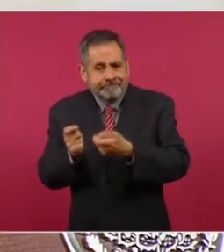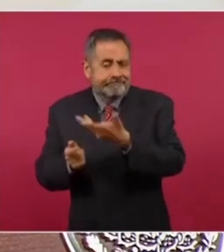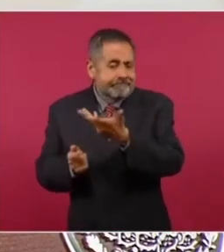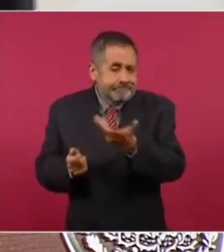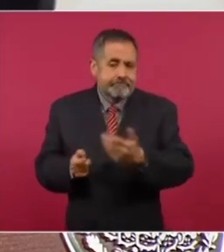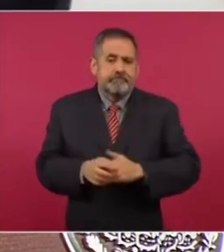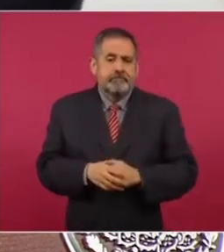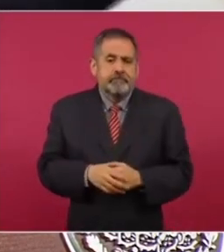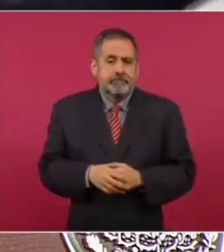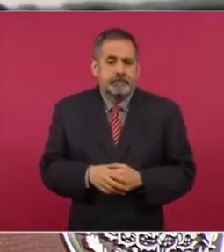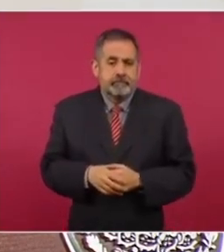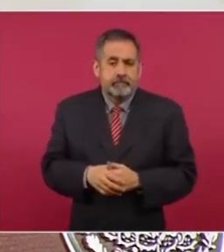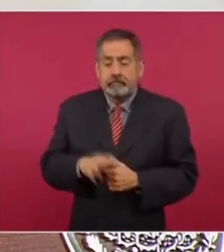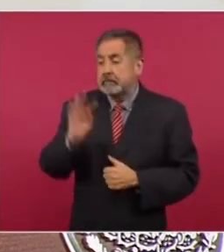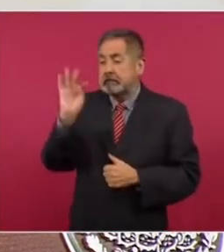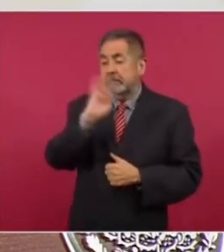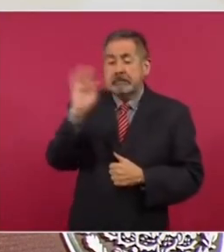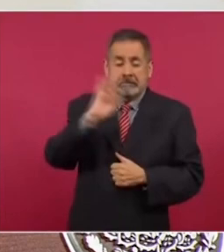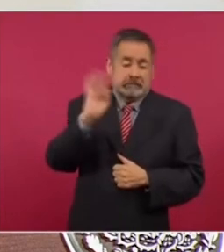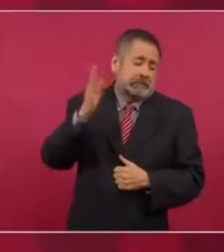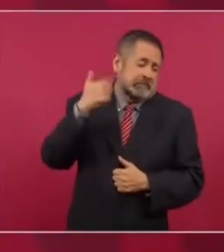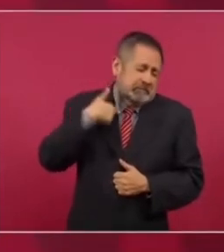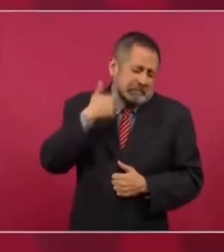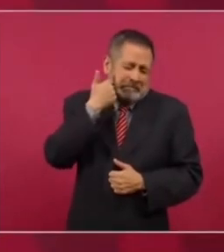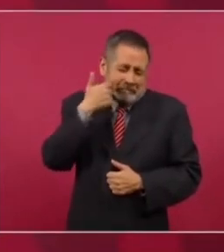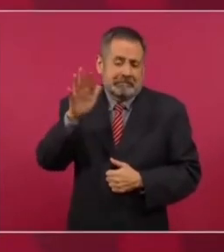porque aunque yo quisiera reelegirme